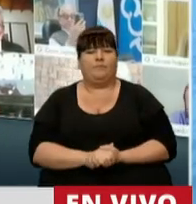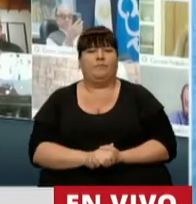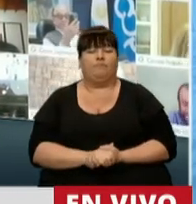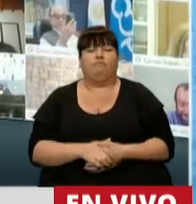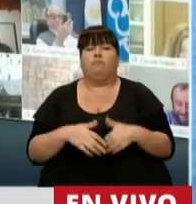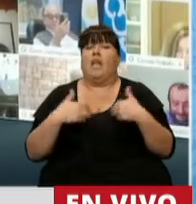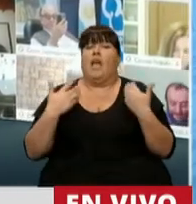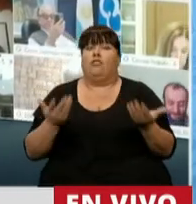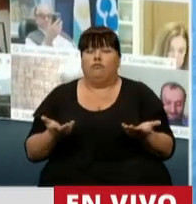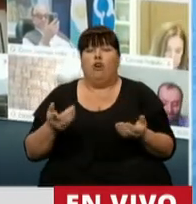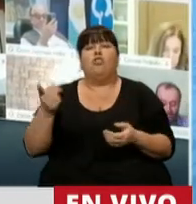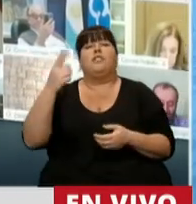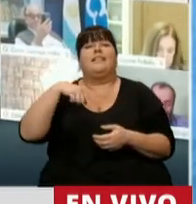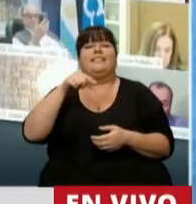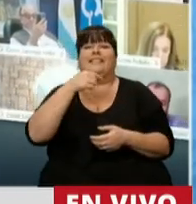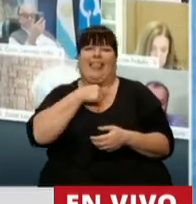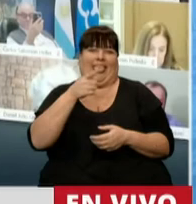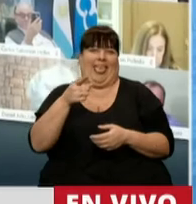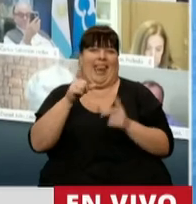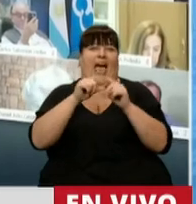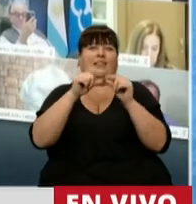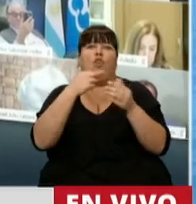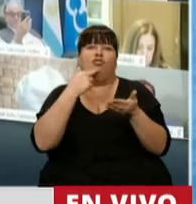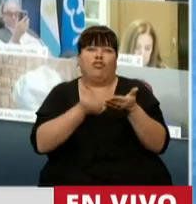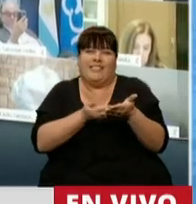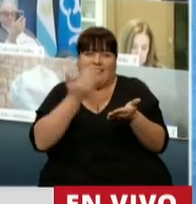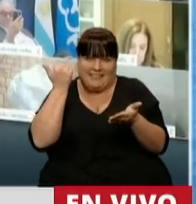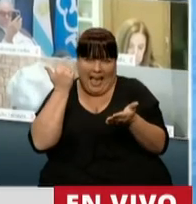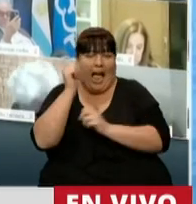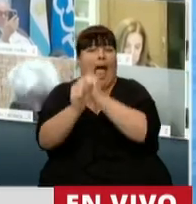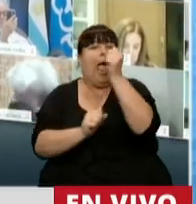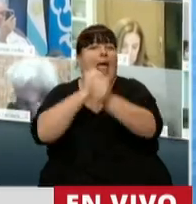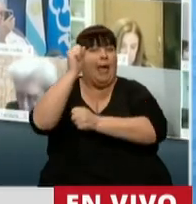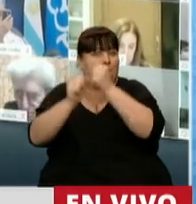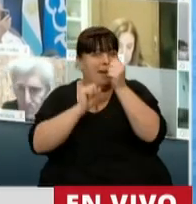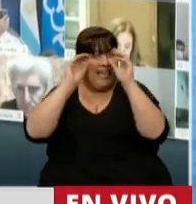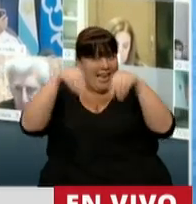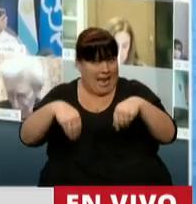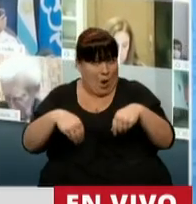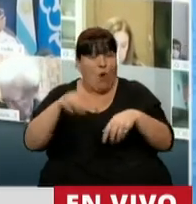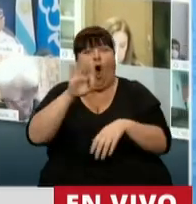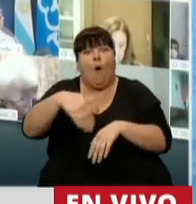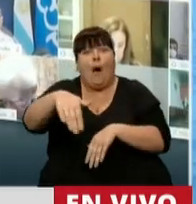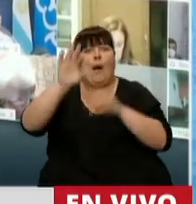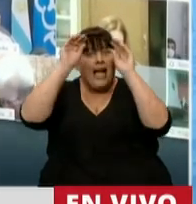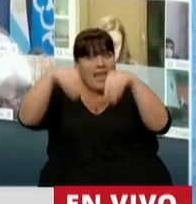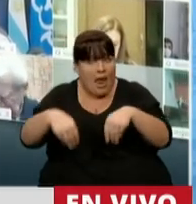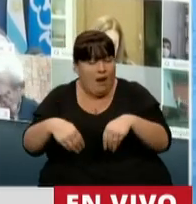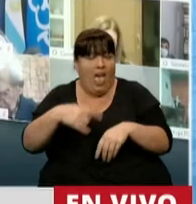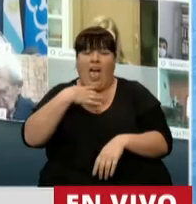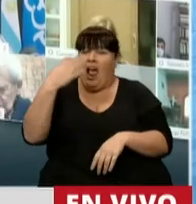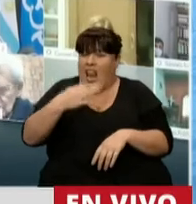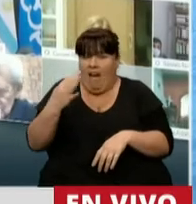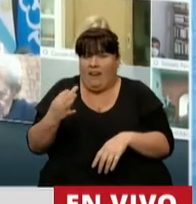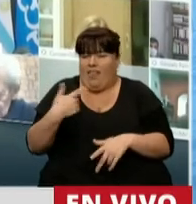Entonces, cuando se quiere sacar del artículo 11 a las empresas quebradas o en concurso, en realidad